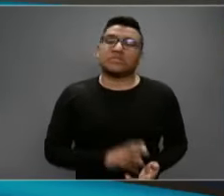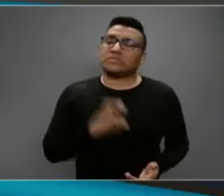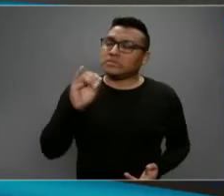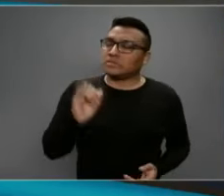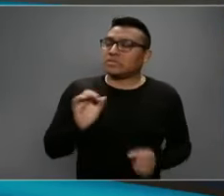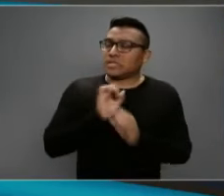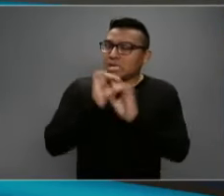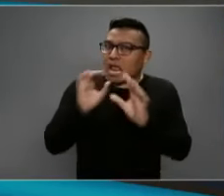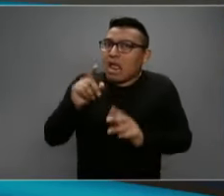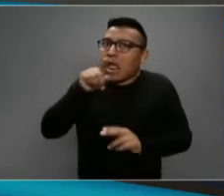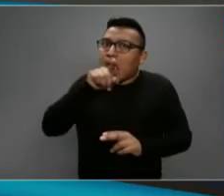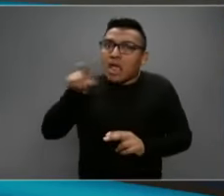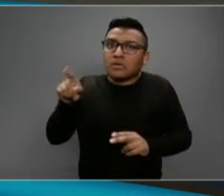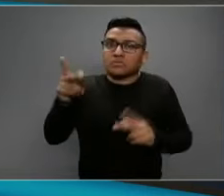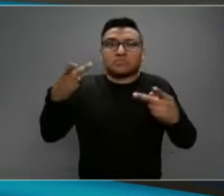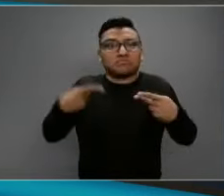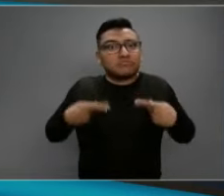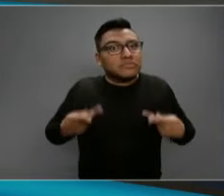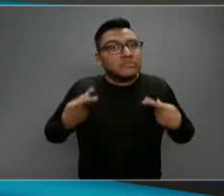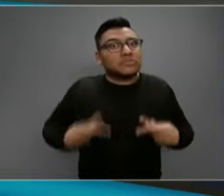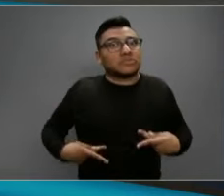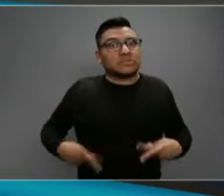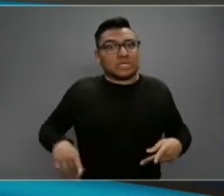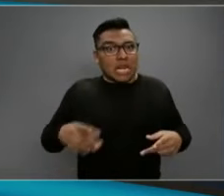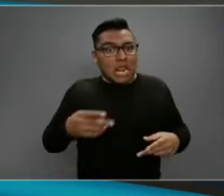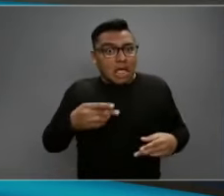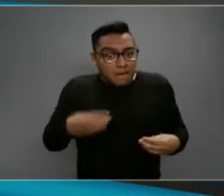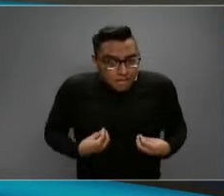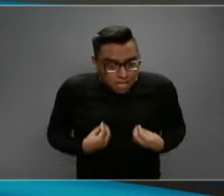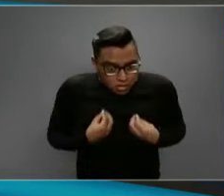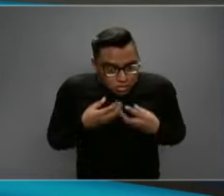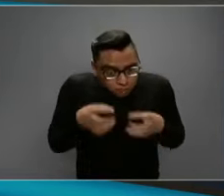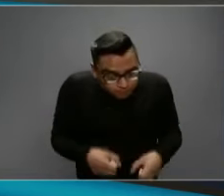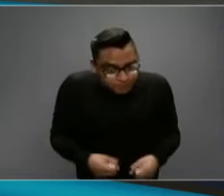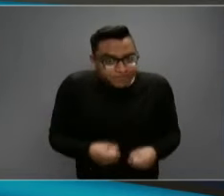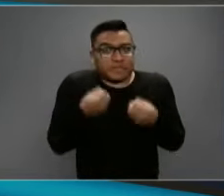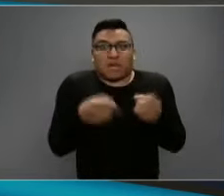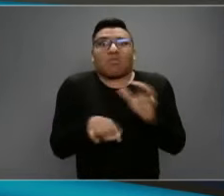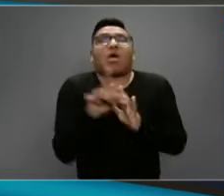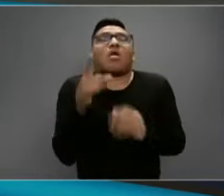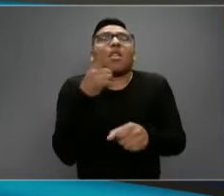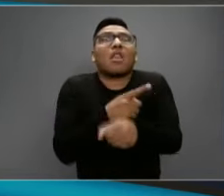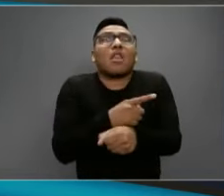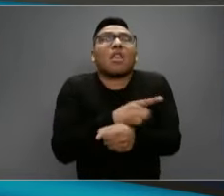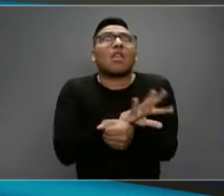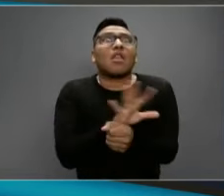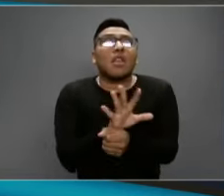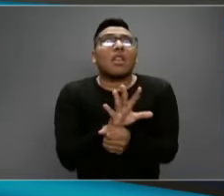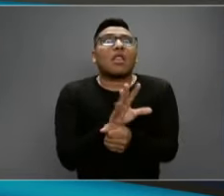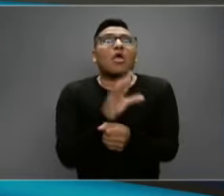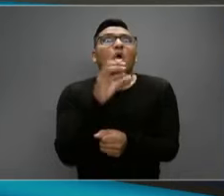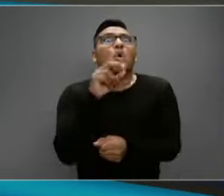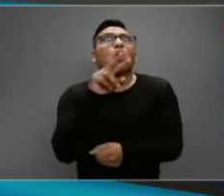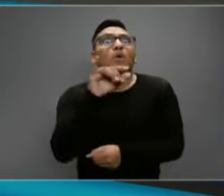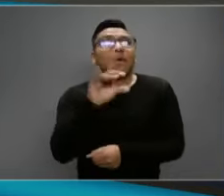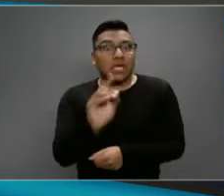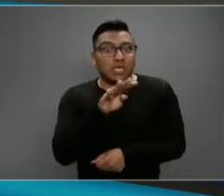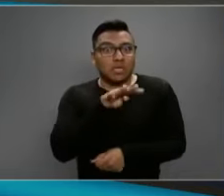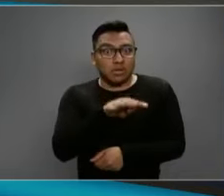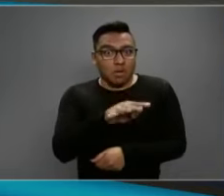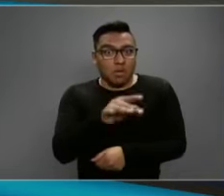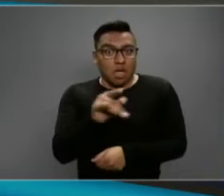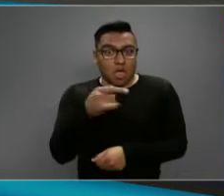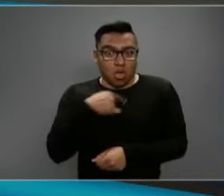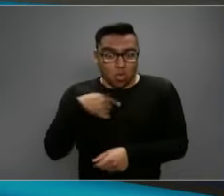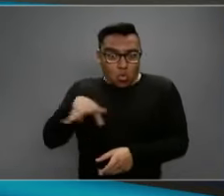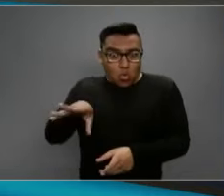las personas que nos van a salvar la vida. Si yo me enfermo de COVID y me complico, esas personas